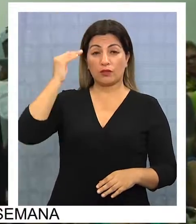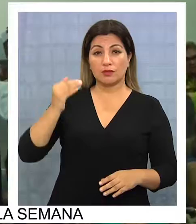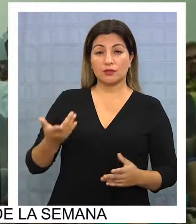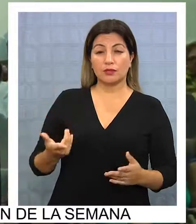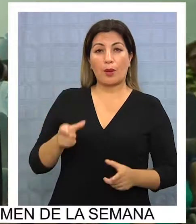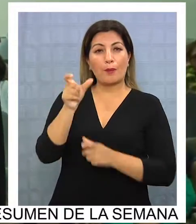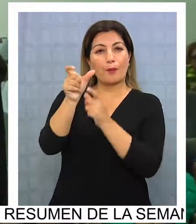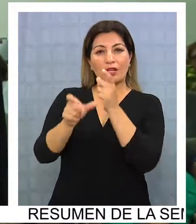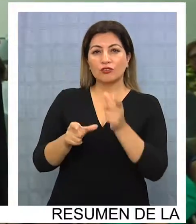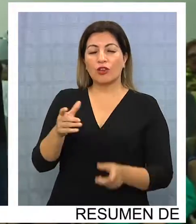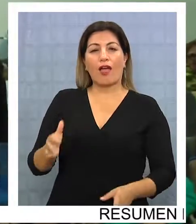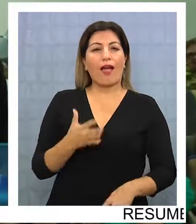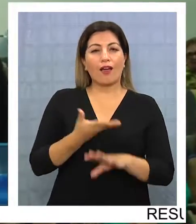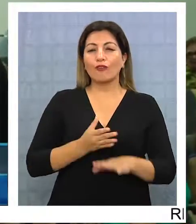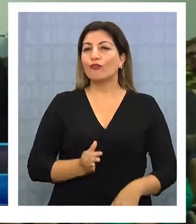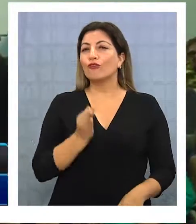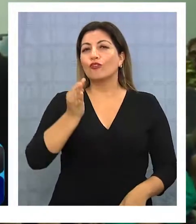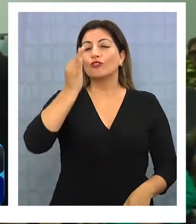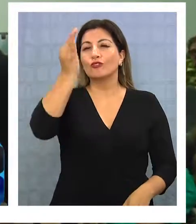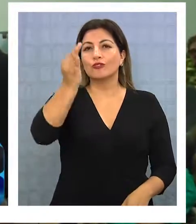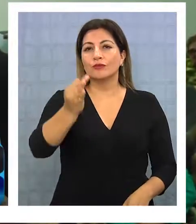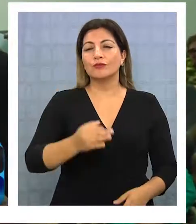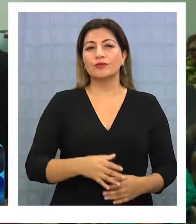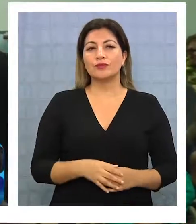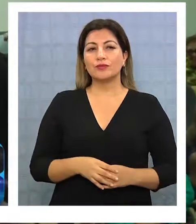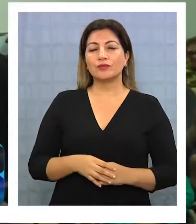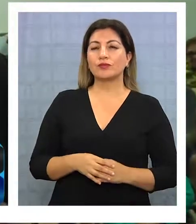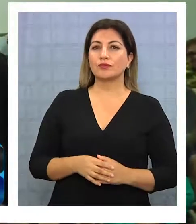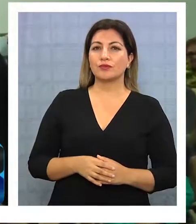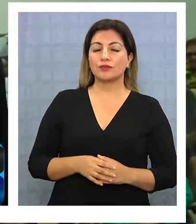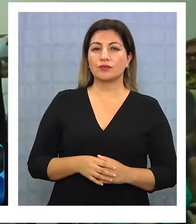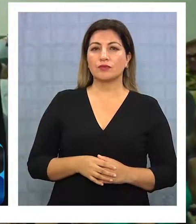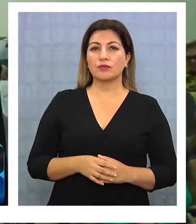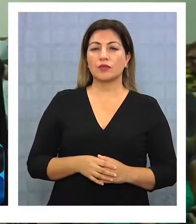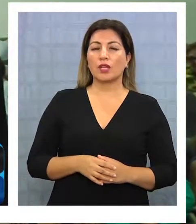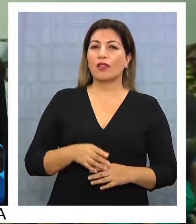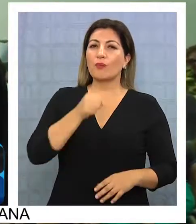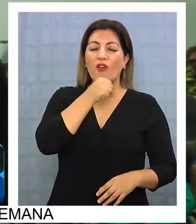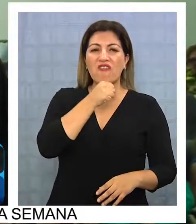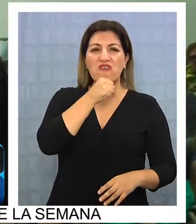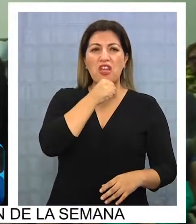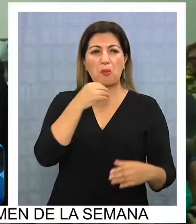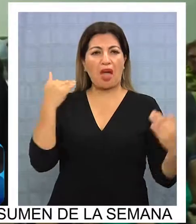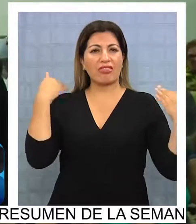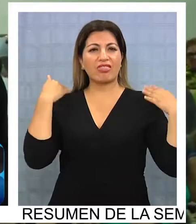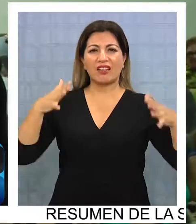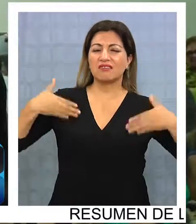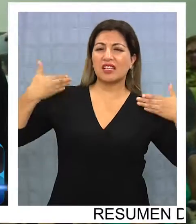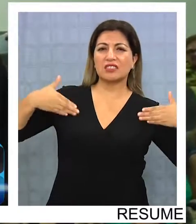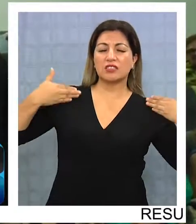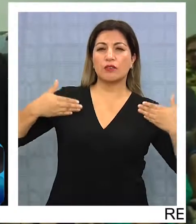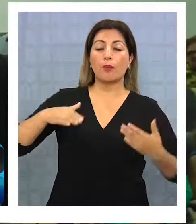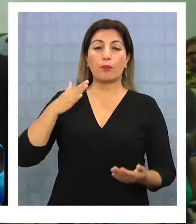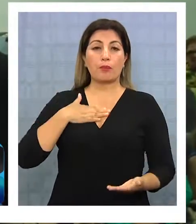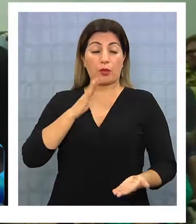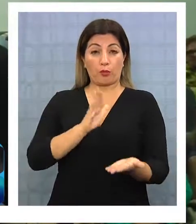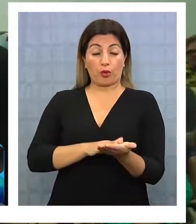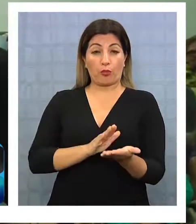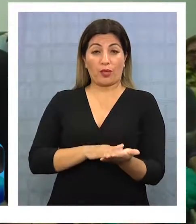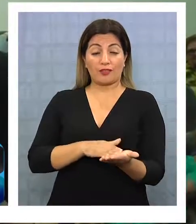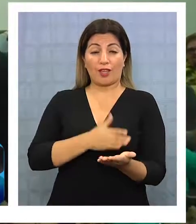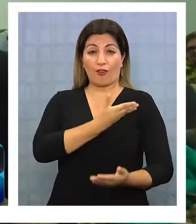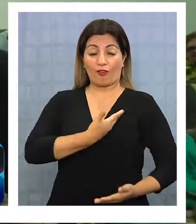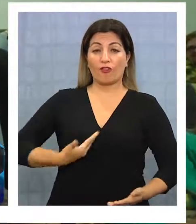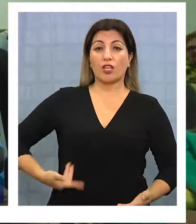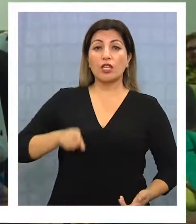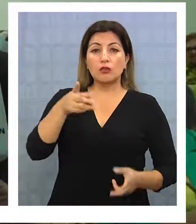personas que tienen todo un futuro por delante, tienen un envejecimiento activo, que es nuestra propuesta como gobierno, y esto les